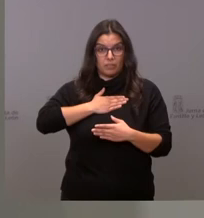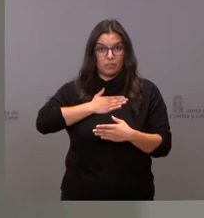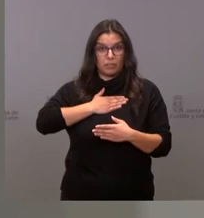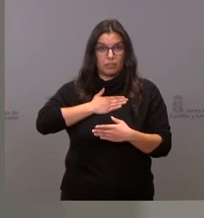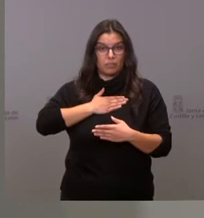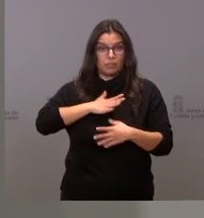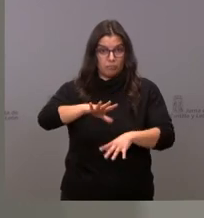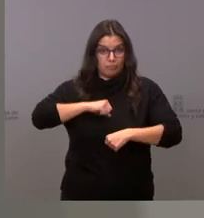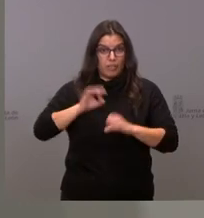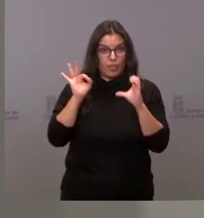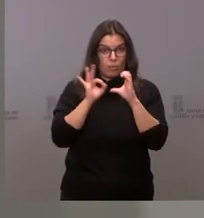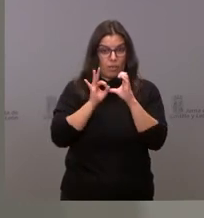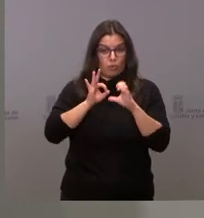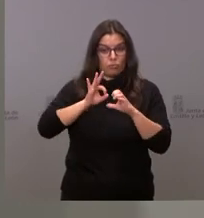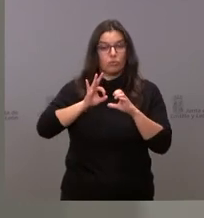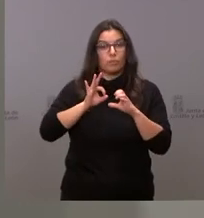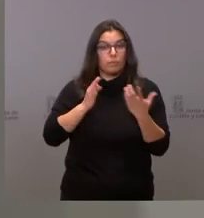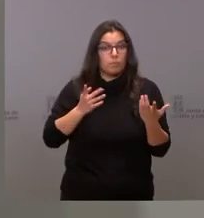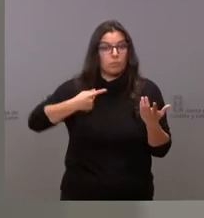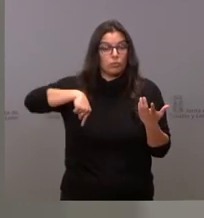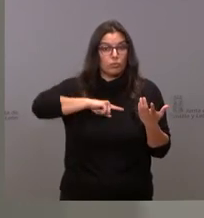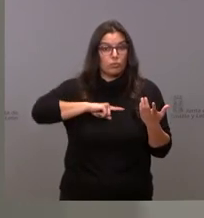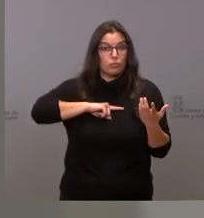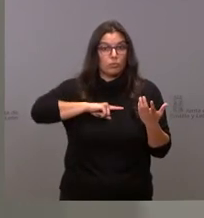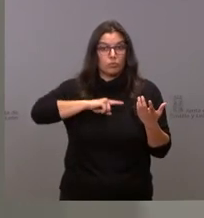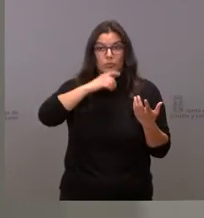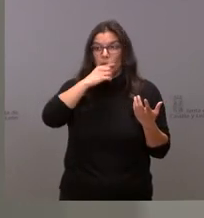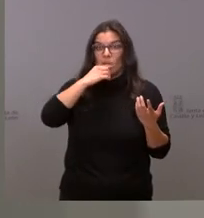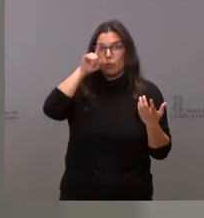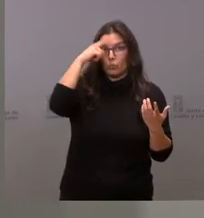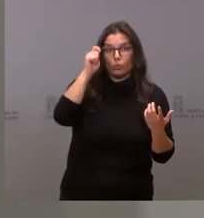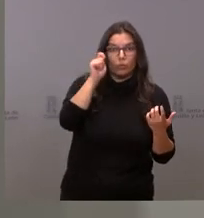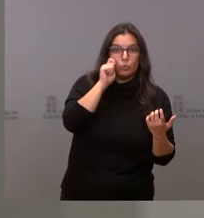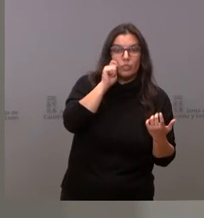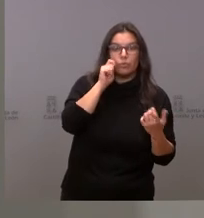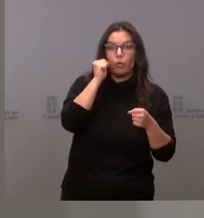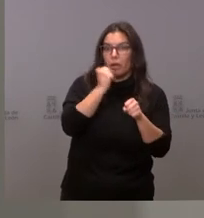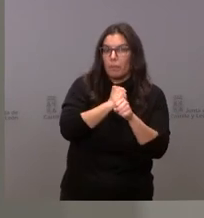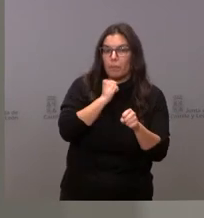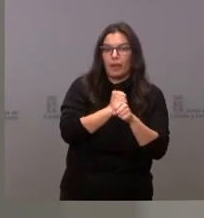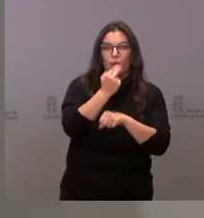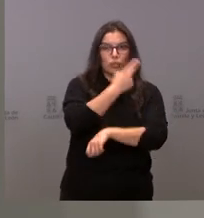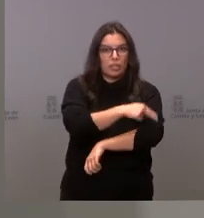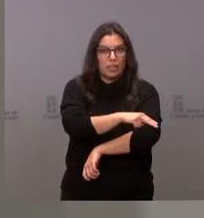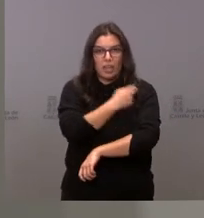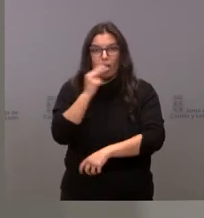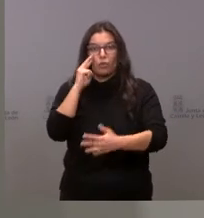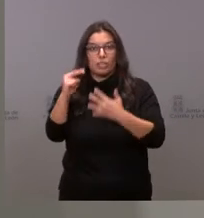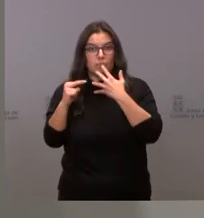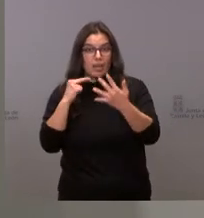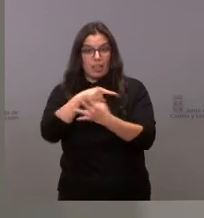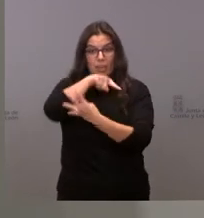gobernamos en este momento tanto en cultura y turismo como en empleo como en sanidad como en transparencia